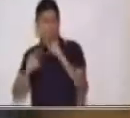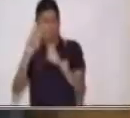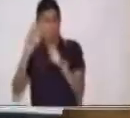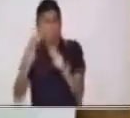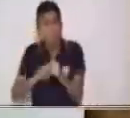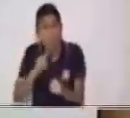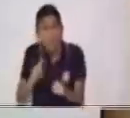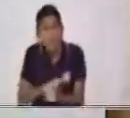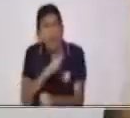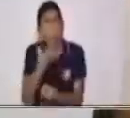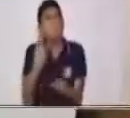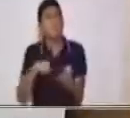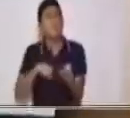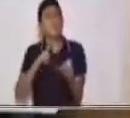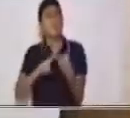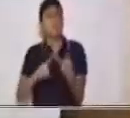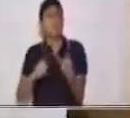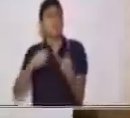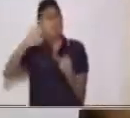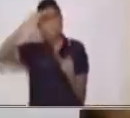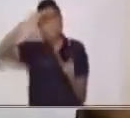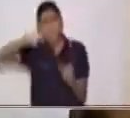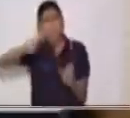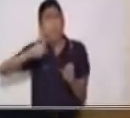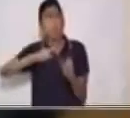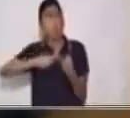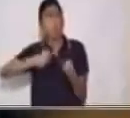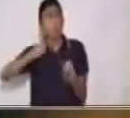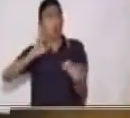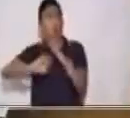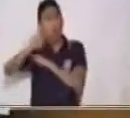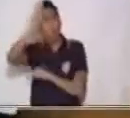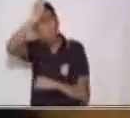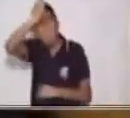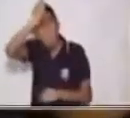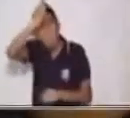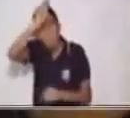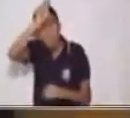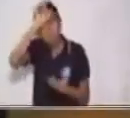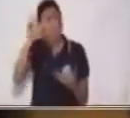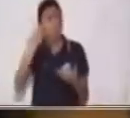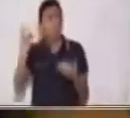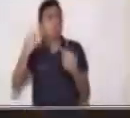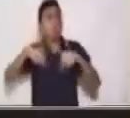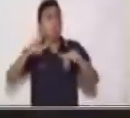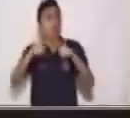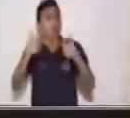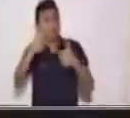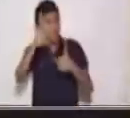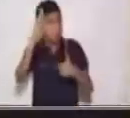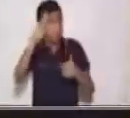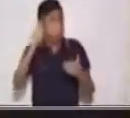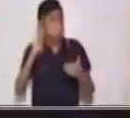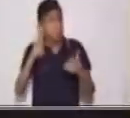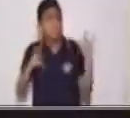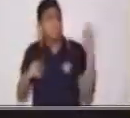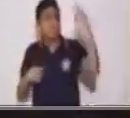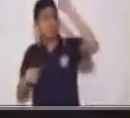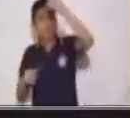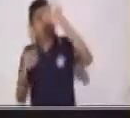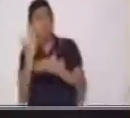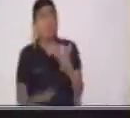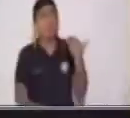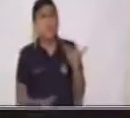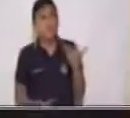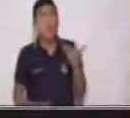¿A México? ¿A Perú? Pensemos. Sí, muy bien. Salió a